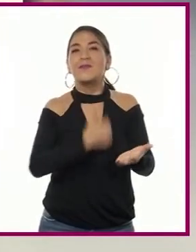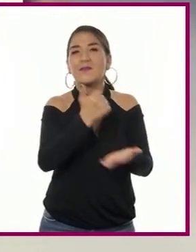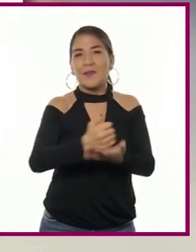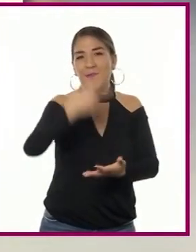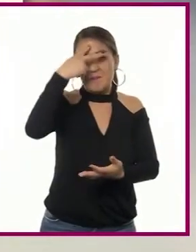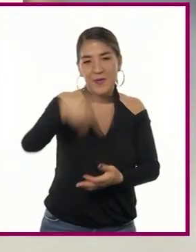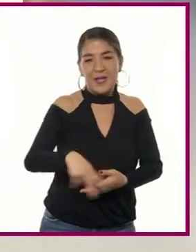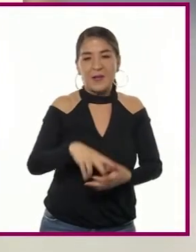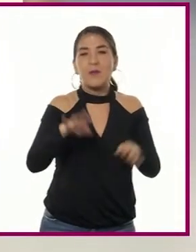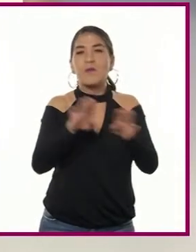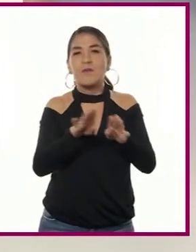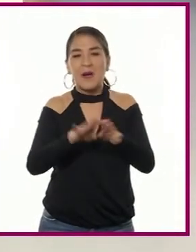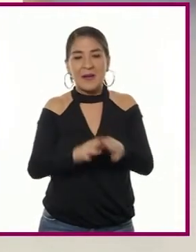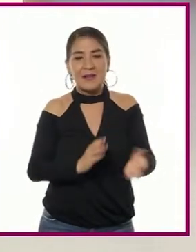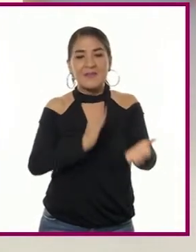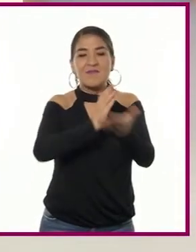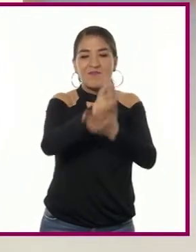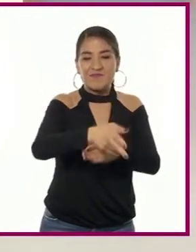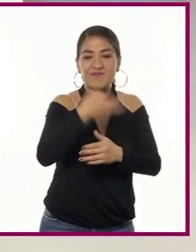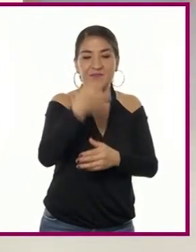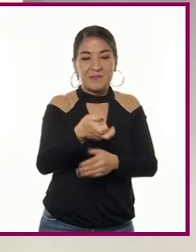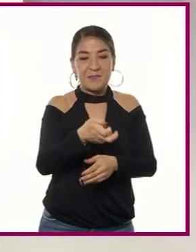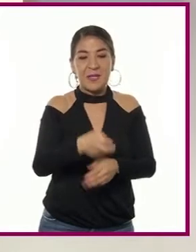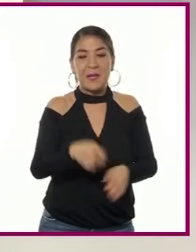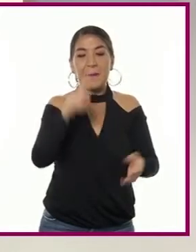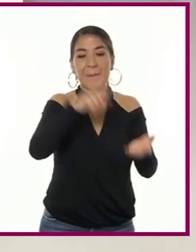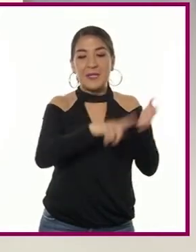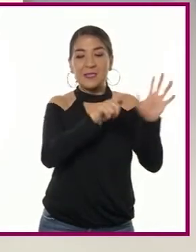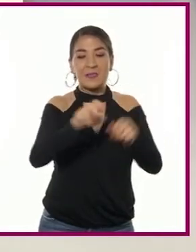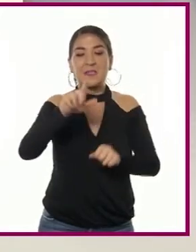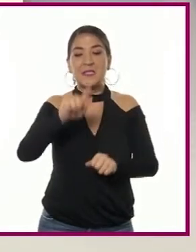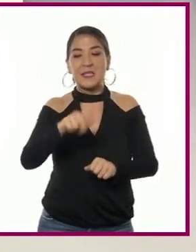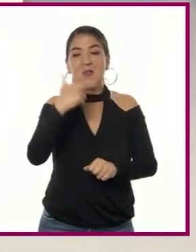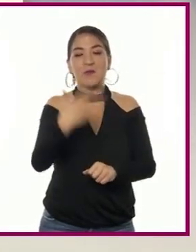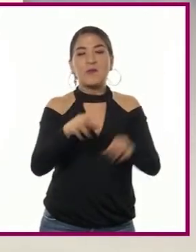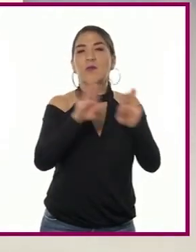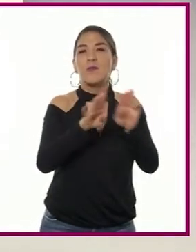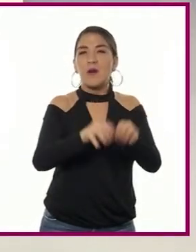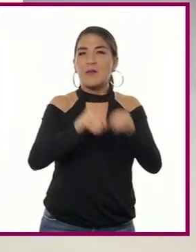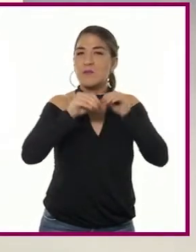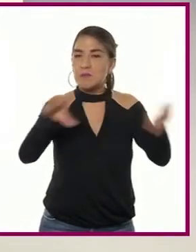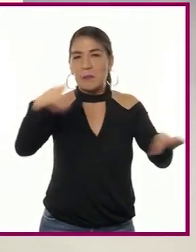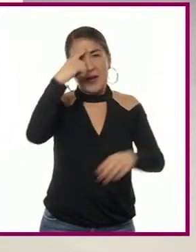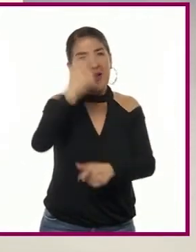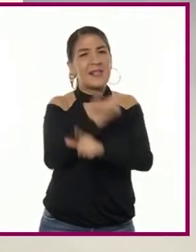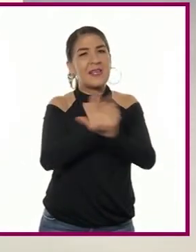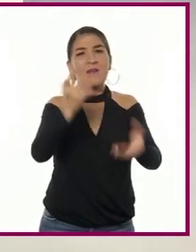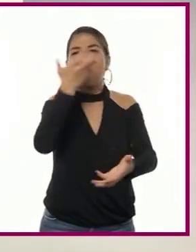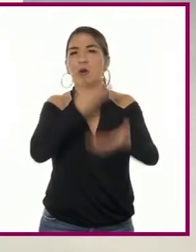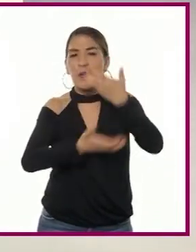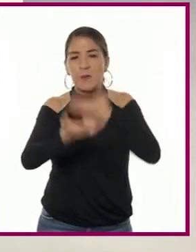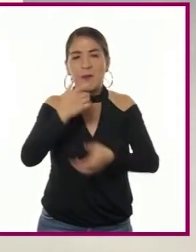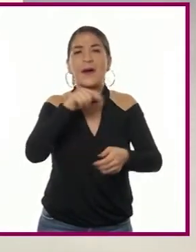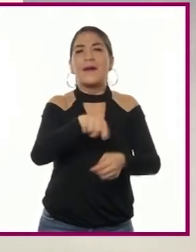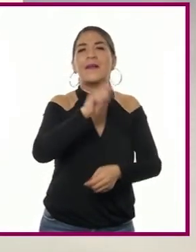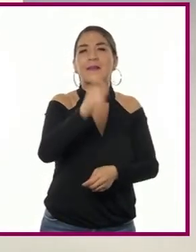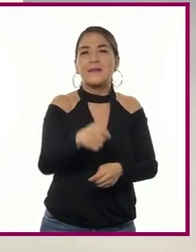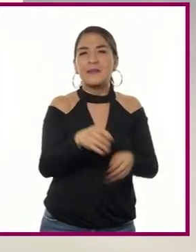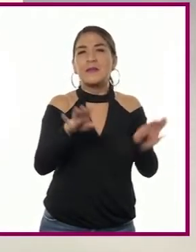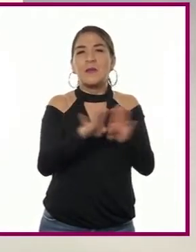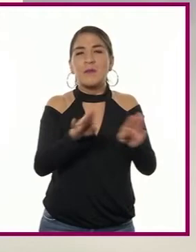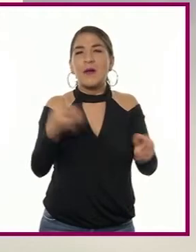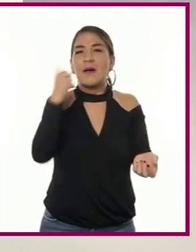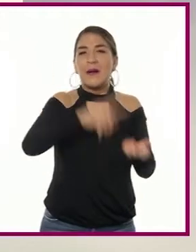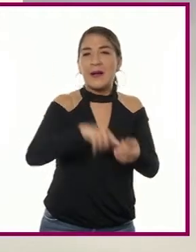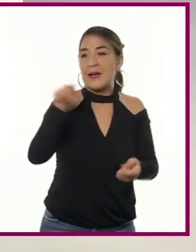toda vez que en el año de 1778 se promulgó el decreto de libre comercio, el cual liberó el comercio